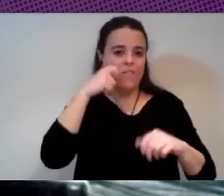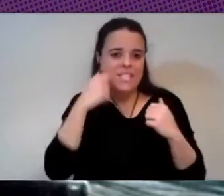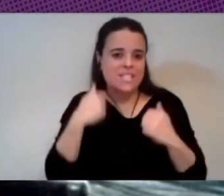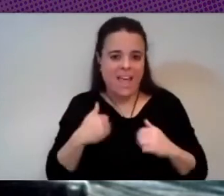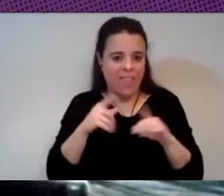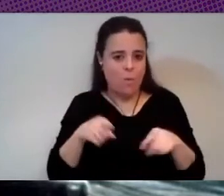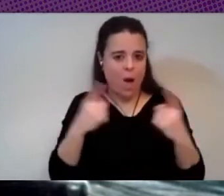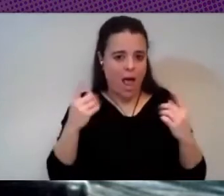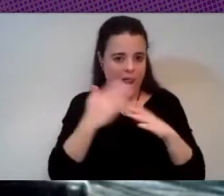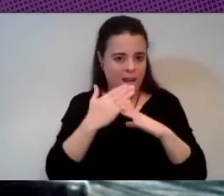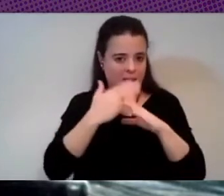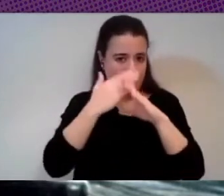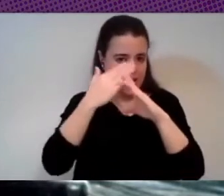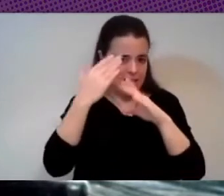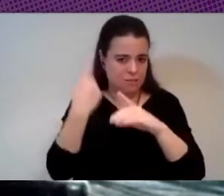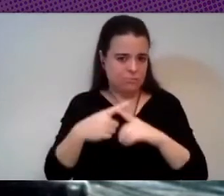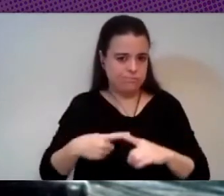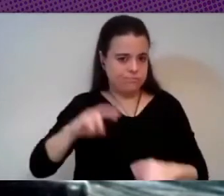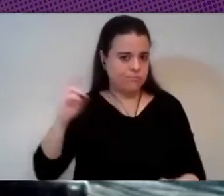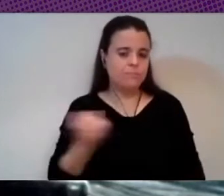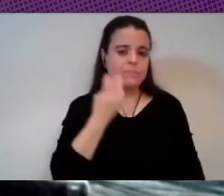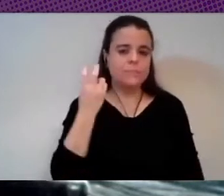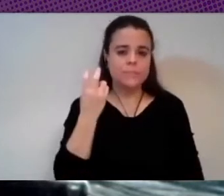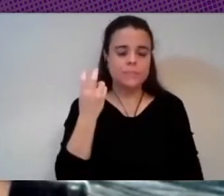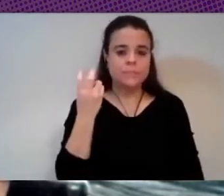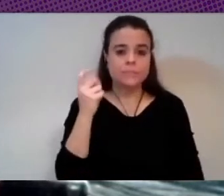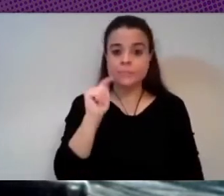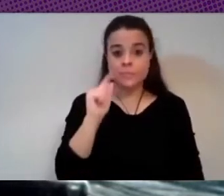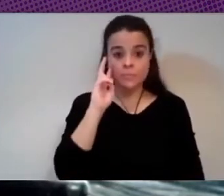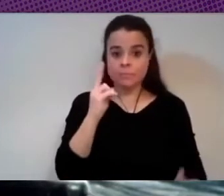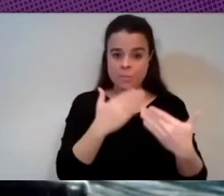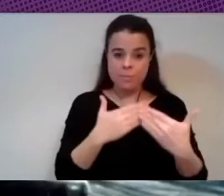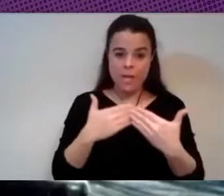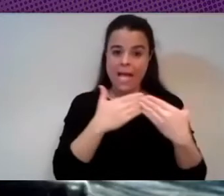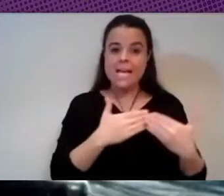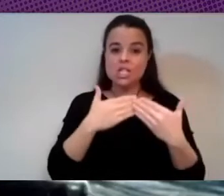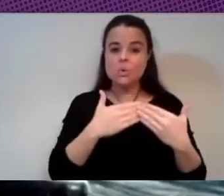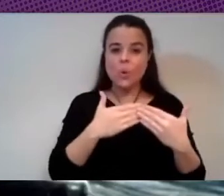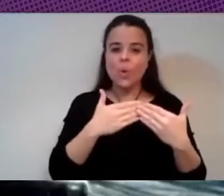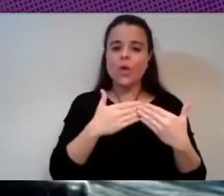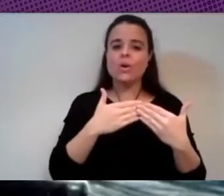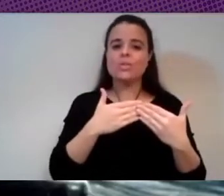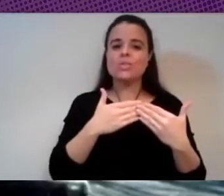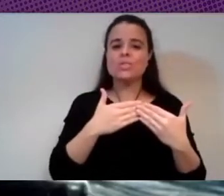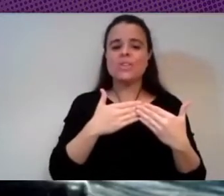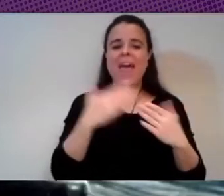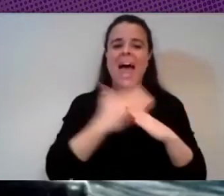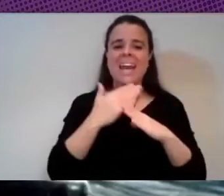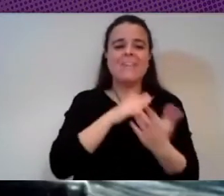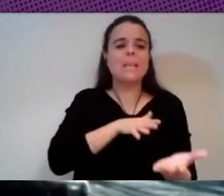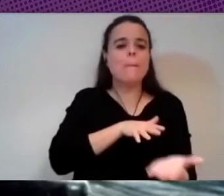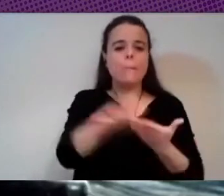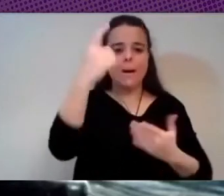diferentes niveles esto es se ve en todos los estudios que se han hecho a nivel de impacto psicológico en la salud mental